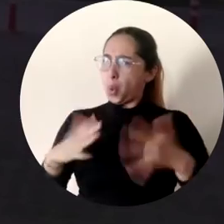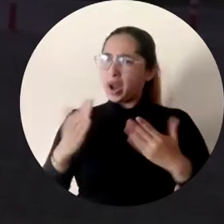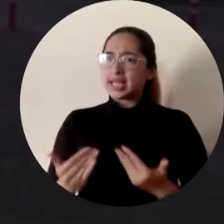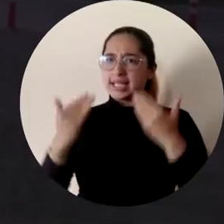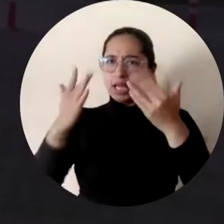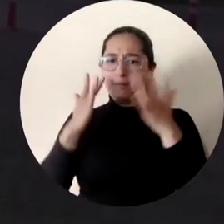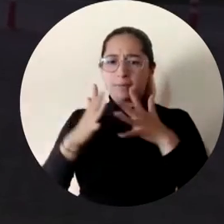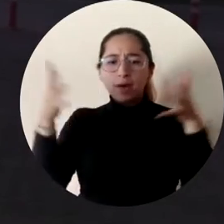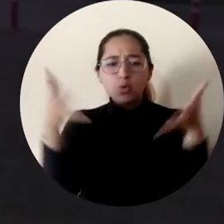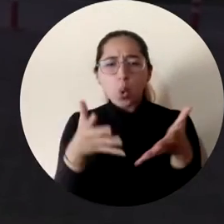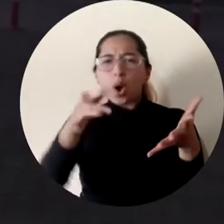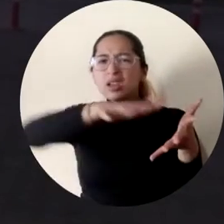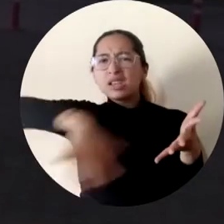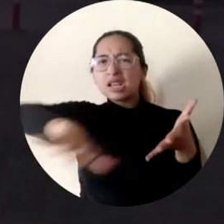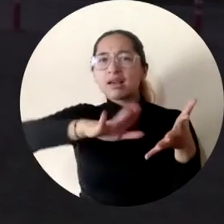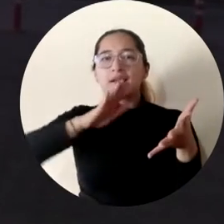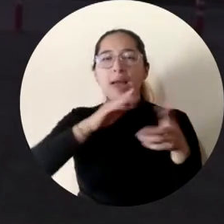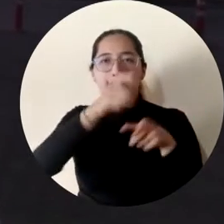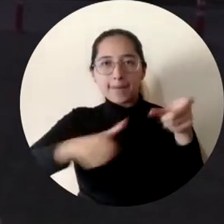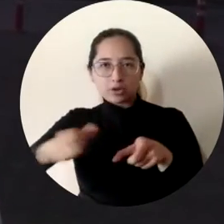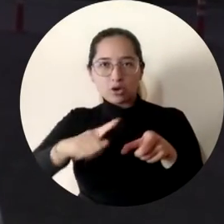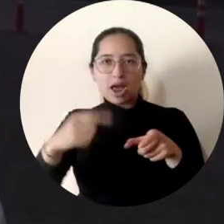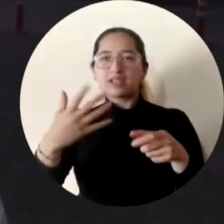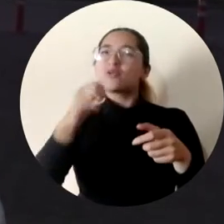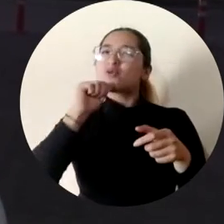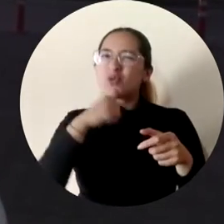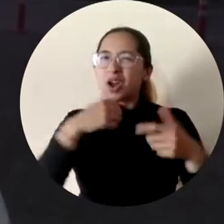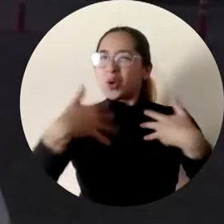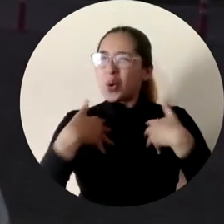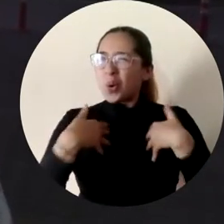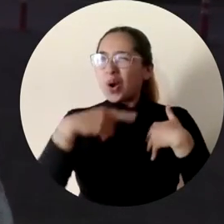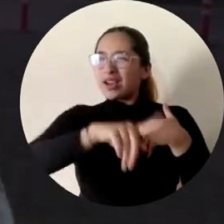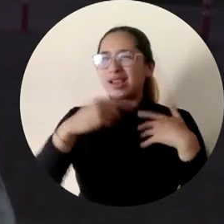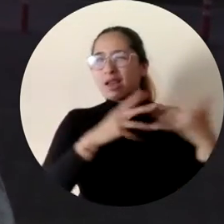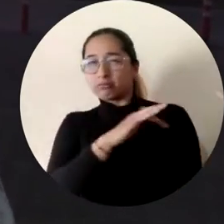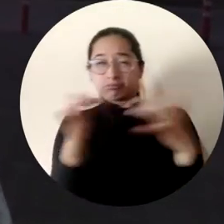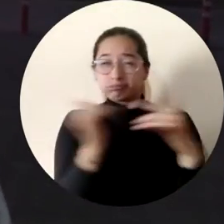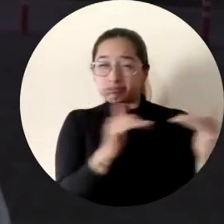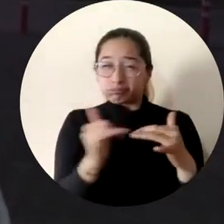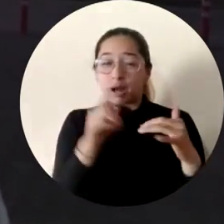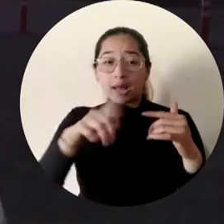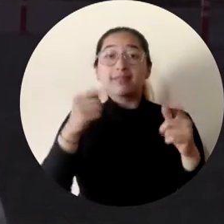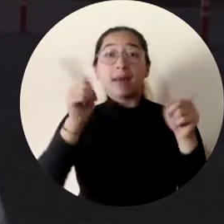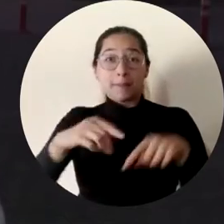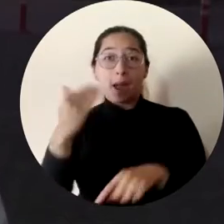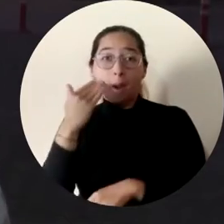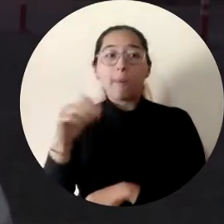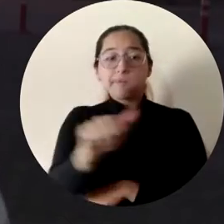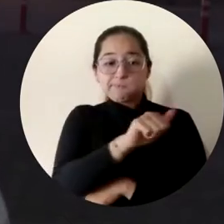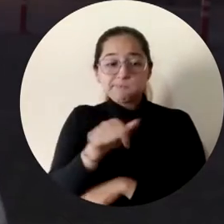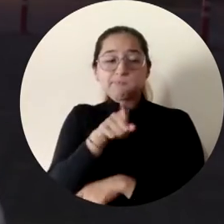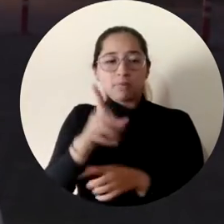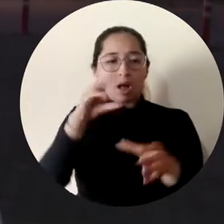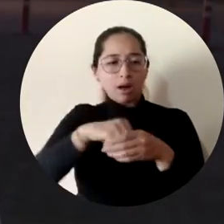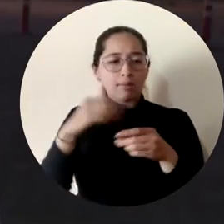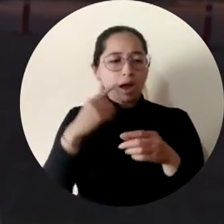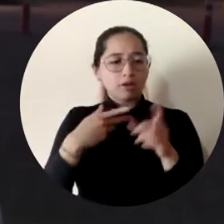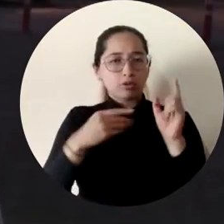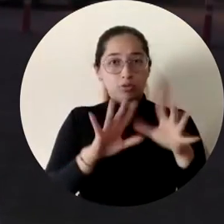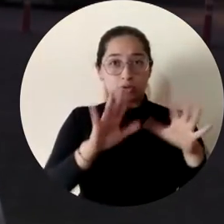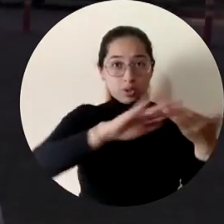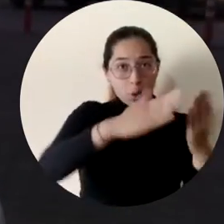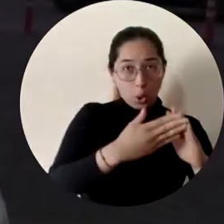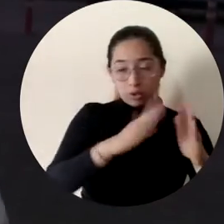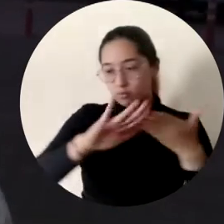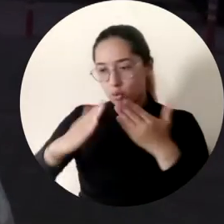trabajo de intervención con población víctima del conflicto armado, también con mujeres, entonces estaríamos estudiando alrededor de esos dos aspectos